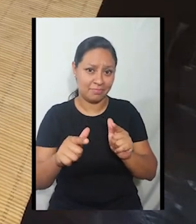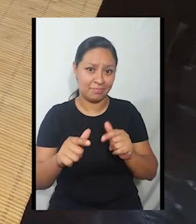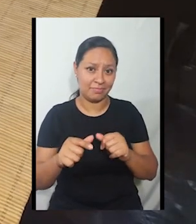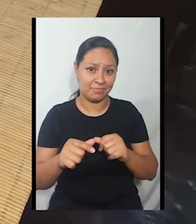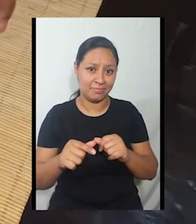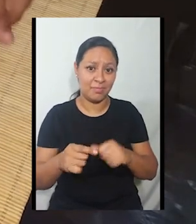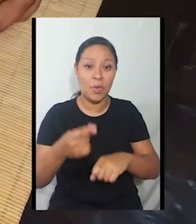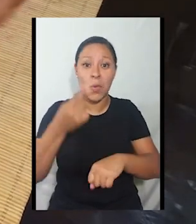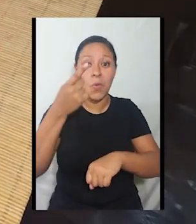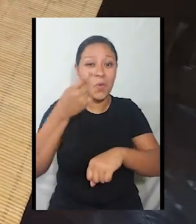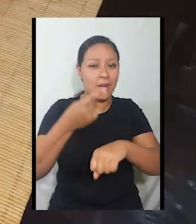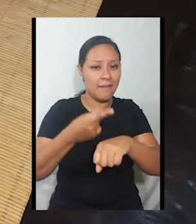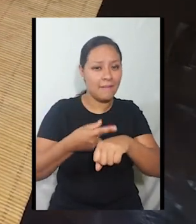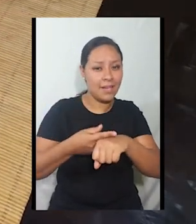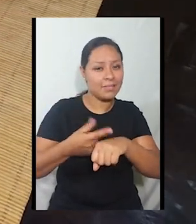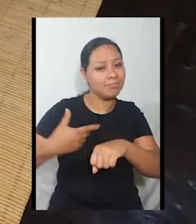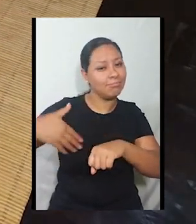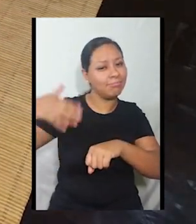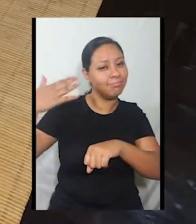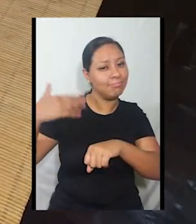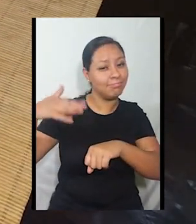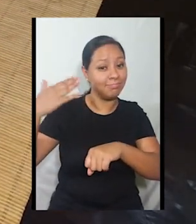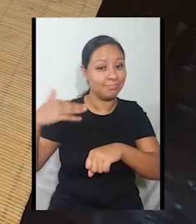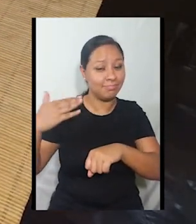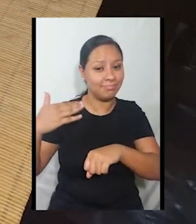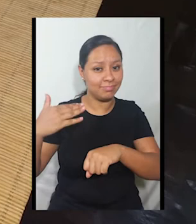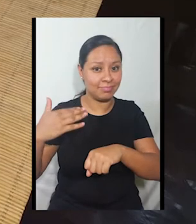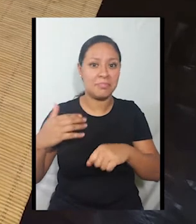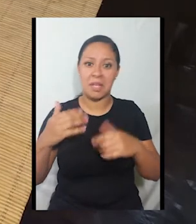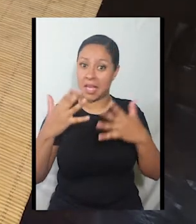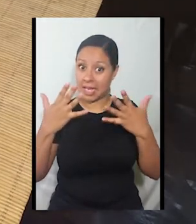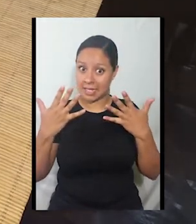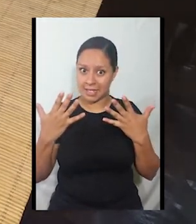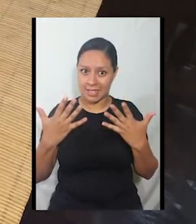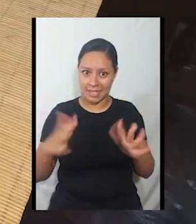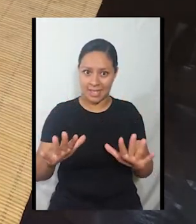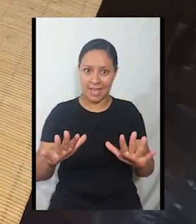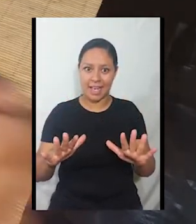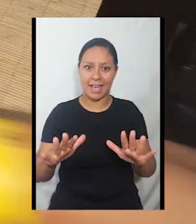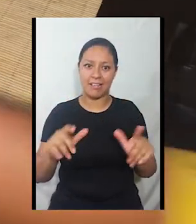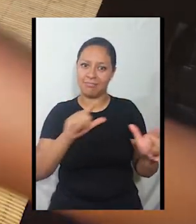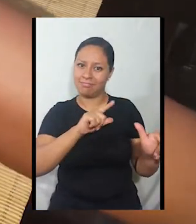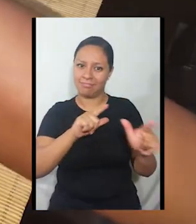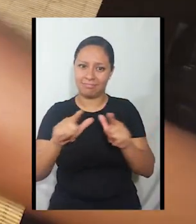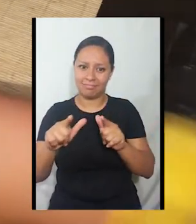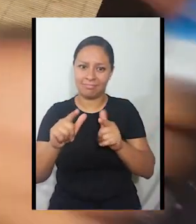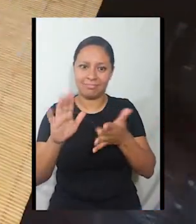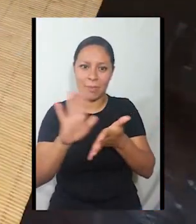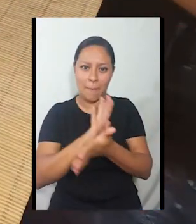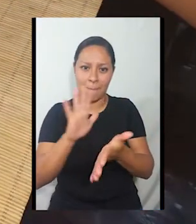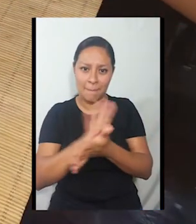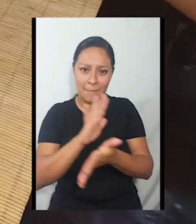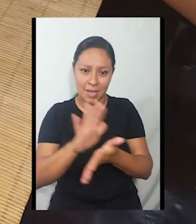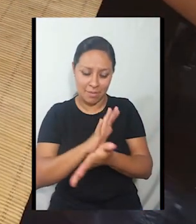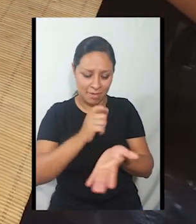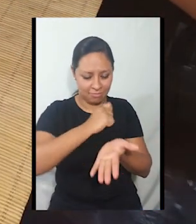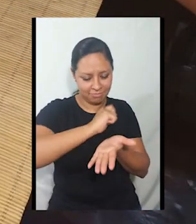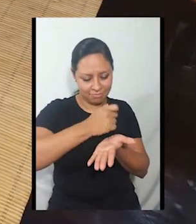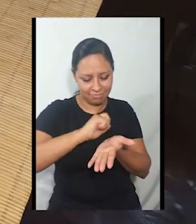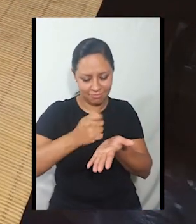ya listo nuestro papel con nuestro texto, vamos a hacer lo mismo que hicimos